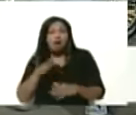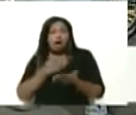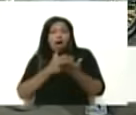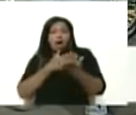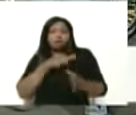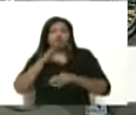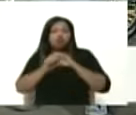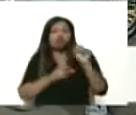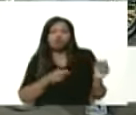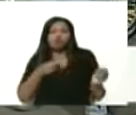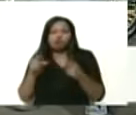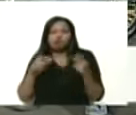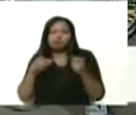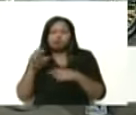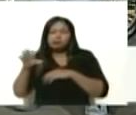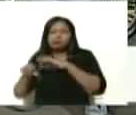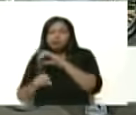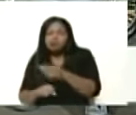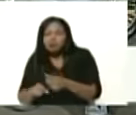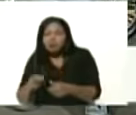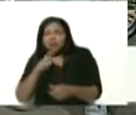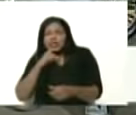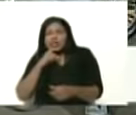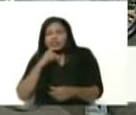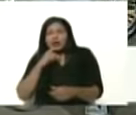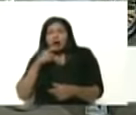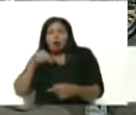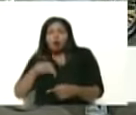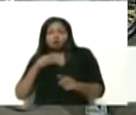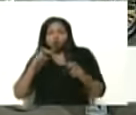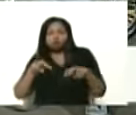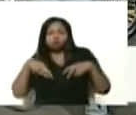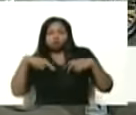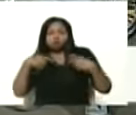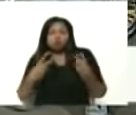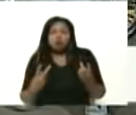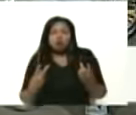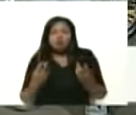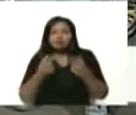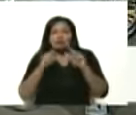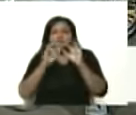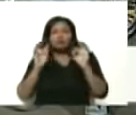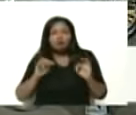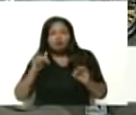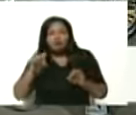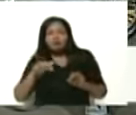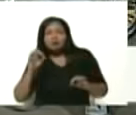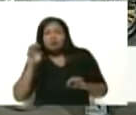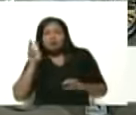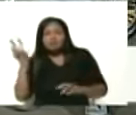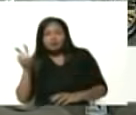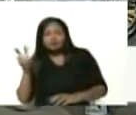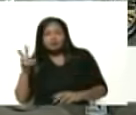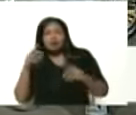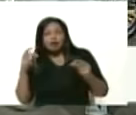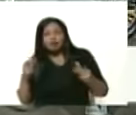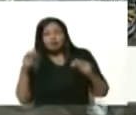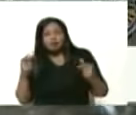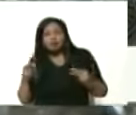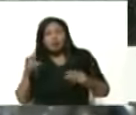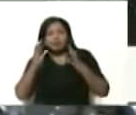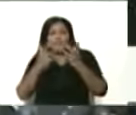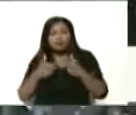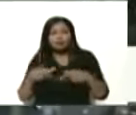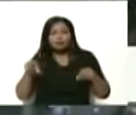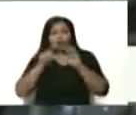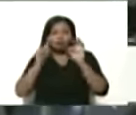fuera de Venezuela y hoy están haciendo una red que les permite no solamente activar su empresa, sino activar las empresas